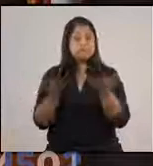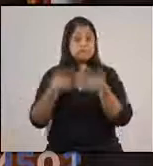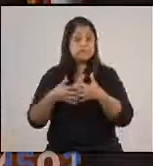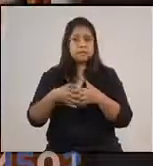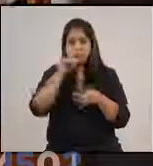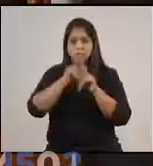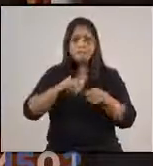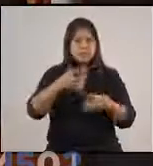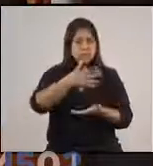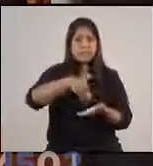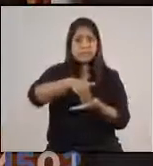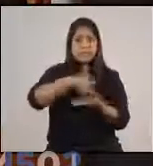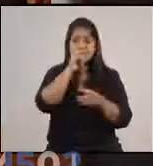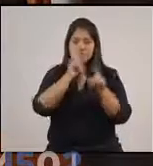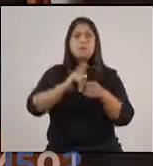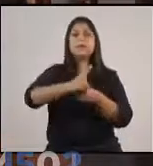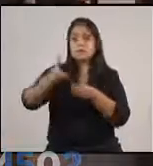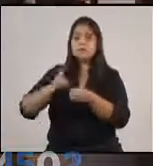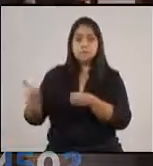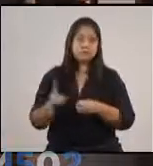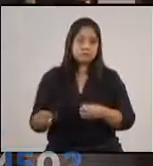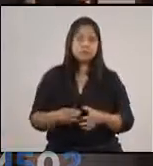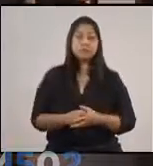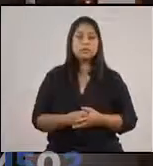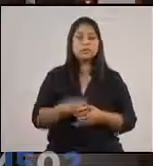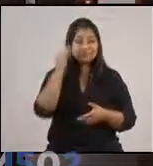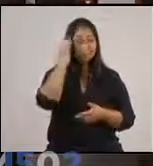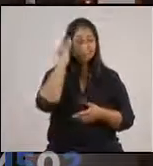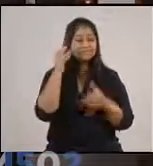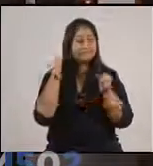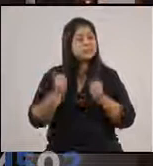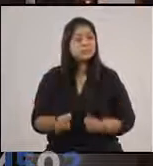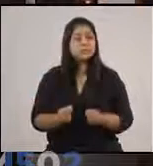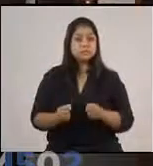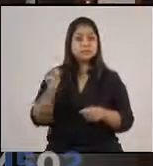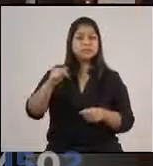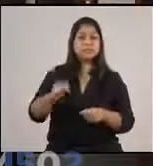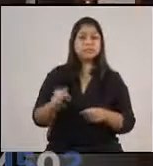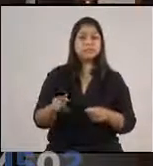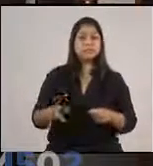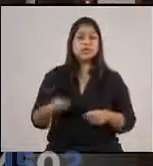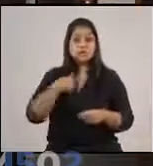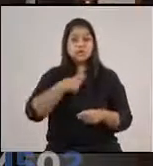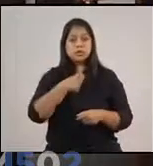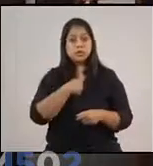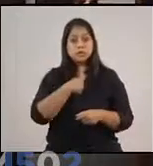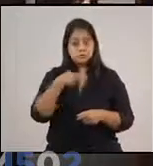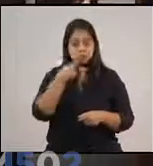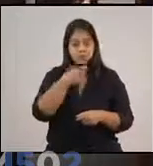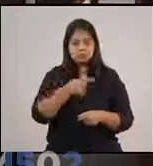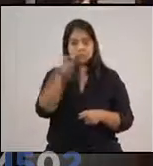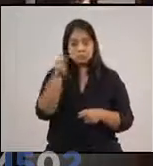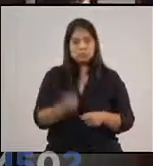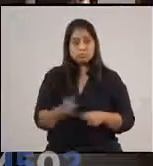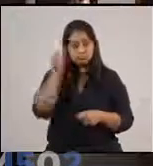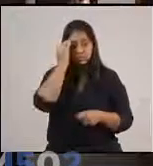las áreas urbanas como en las áreas rurales. Sé que es duro lo que estamos pasando. Yo más que nadie les puedo asegurar